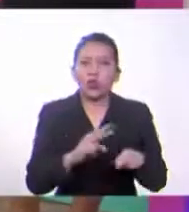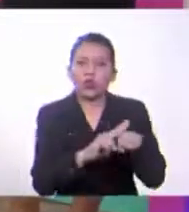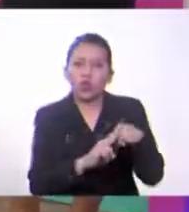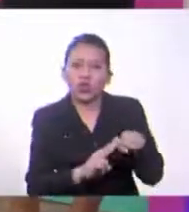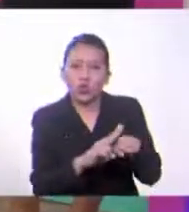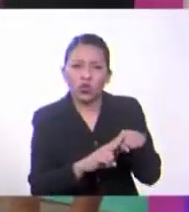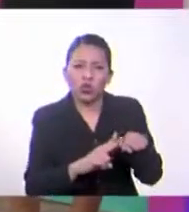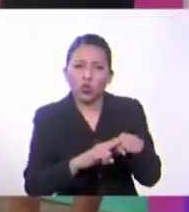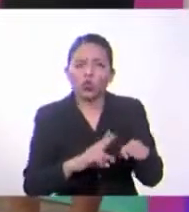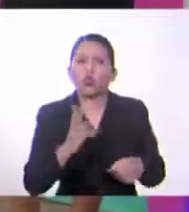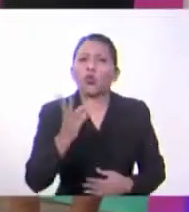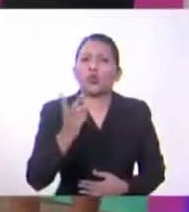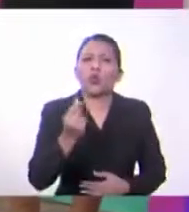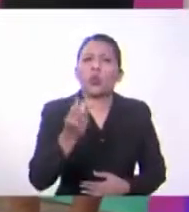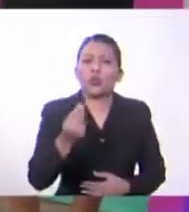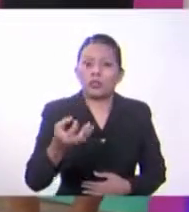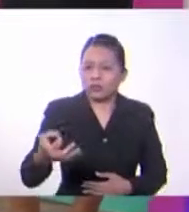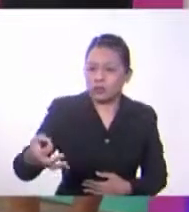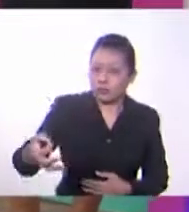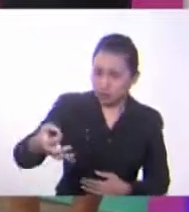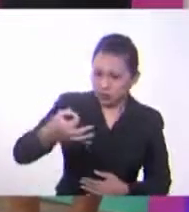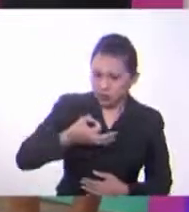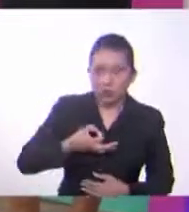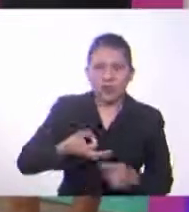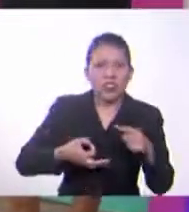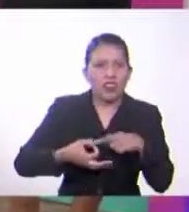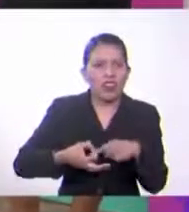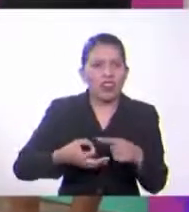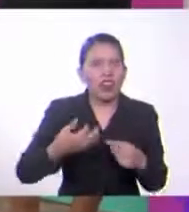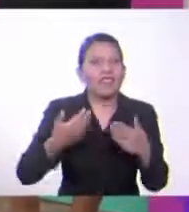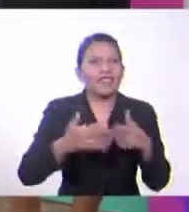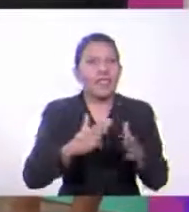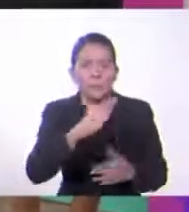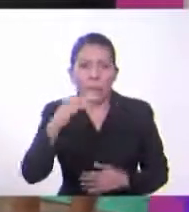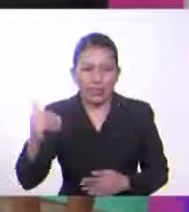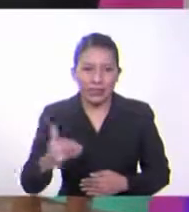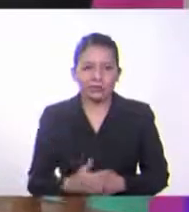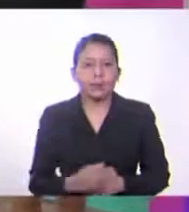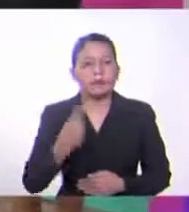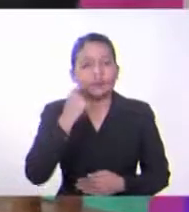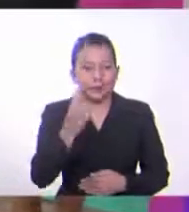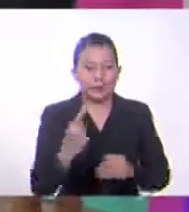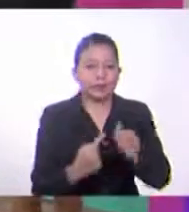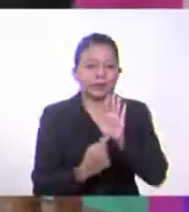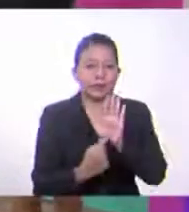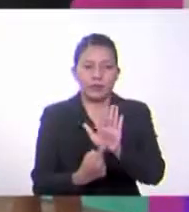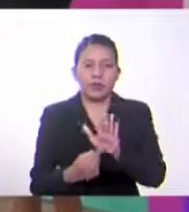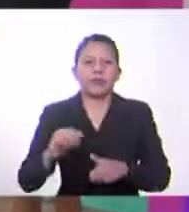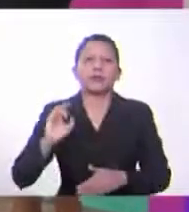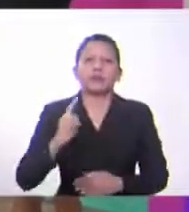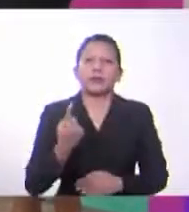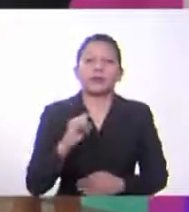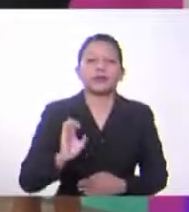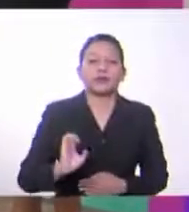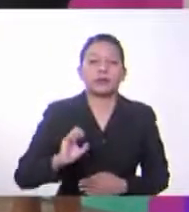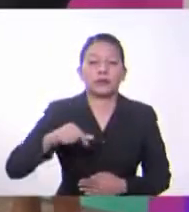cuántas monedas nos van a dar, dependiendo del país. Y, para eso, vamos a realizar la equivalencia